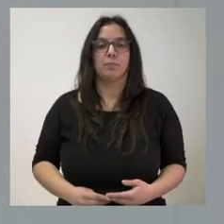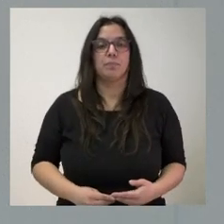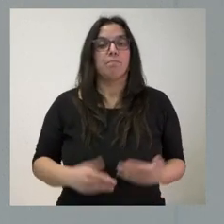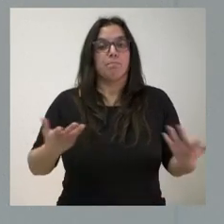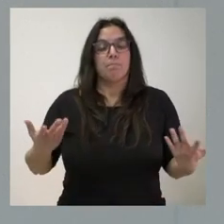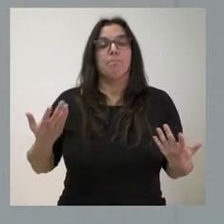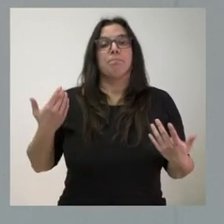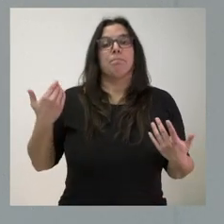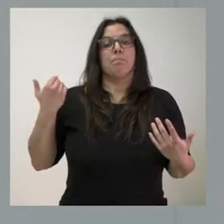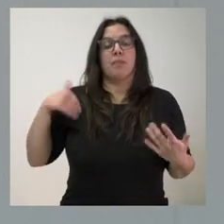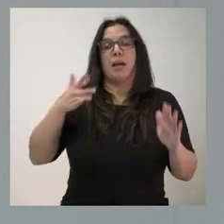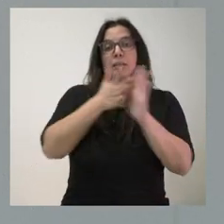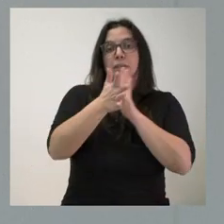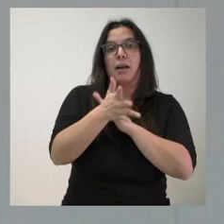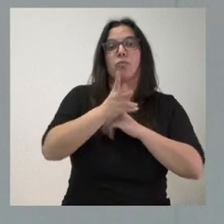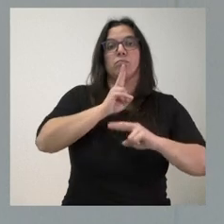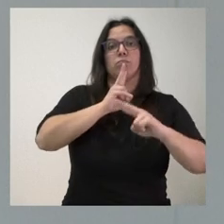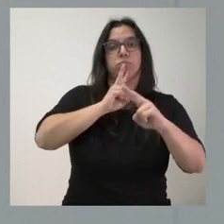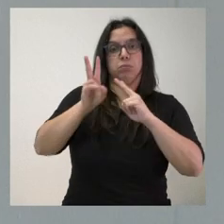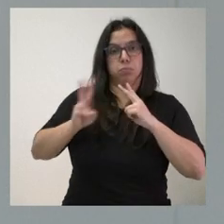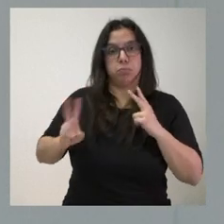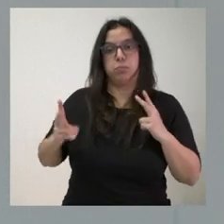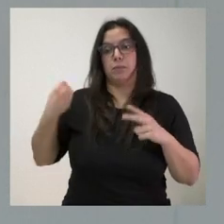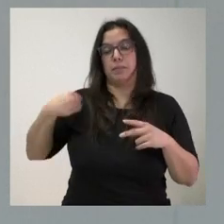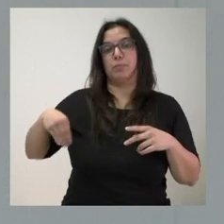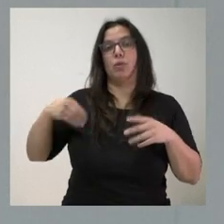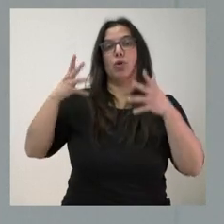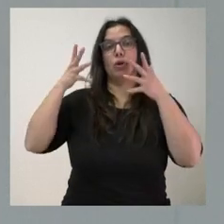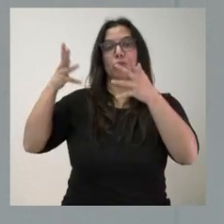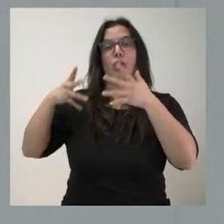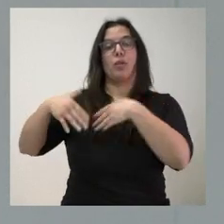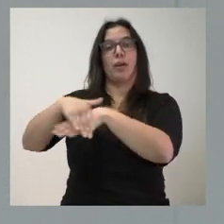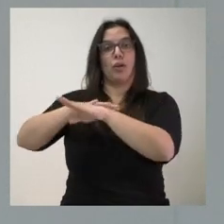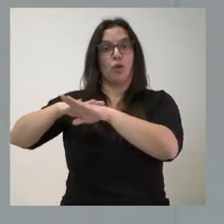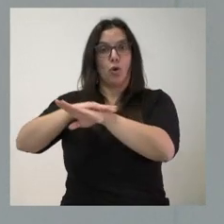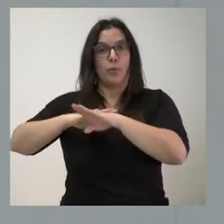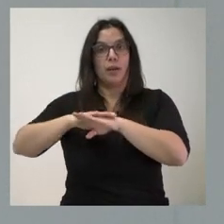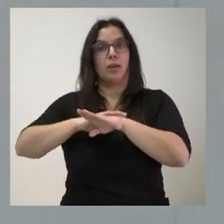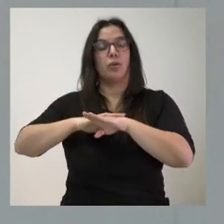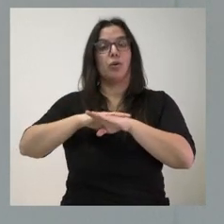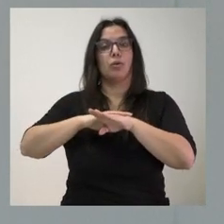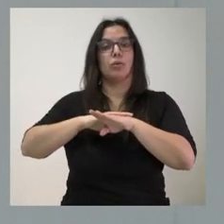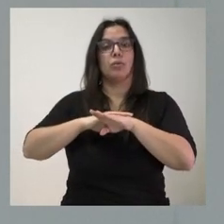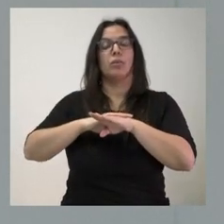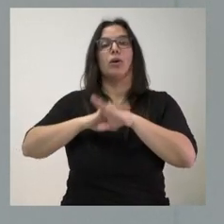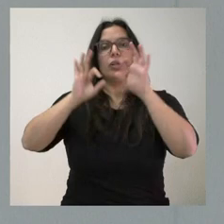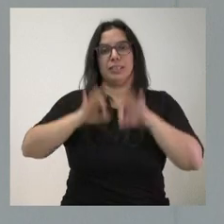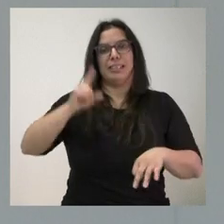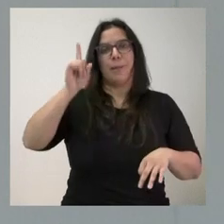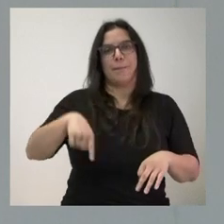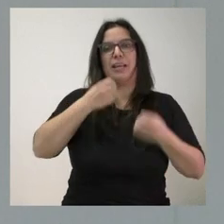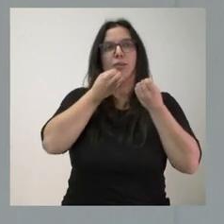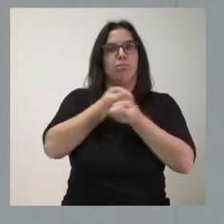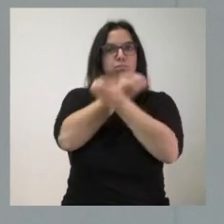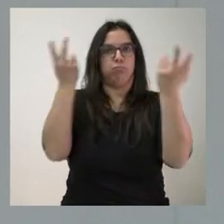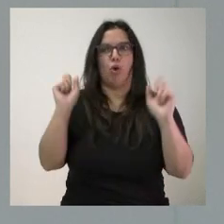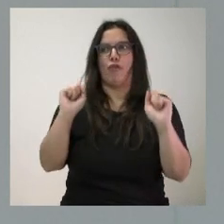respuestas y estas explicaciones que se dan a las solicitudes del Consejo de Gobierno, que son, por otra parte, coincidentes con las comunicaciones oficiales que